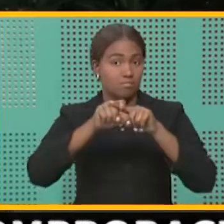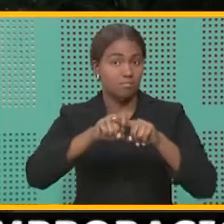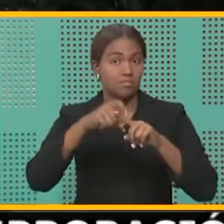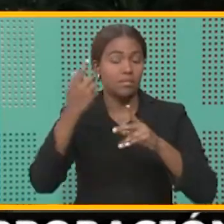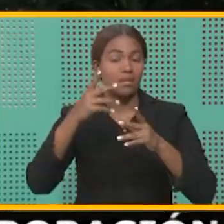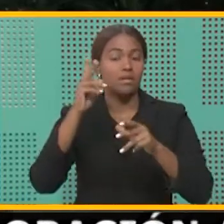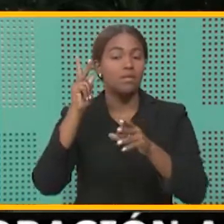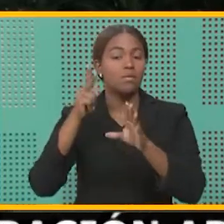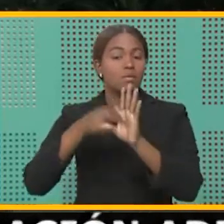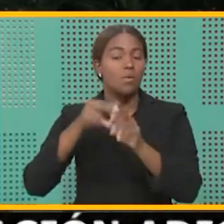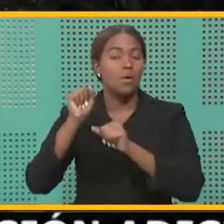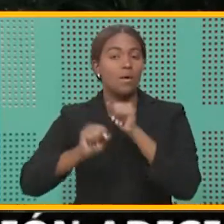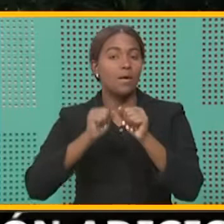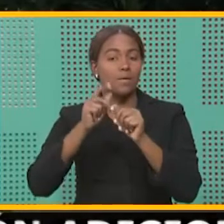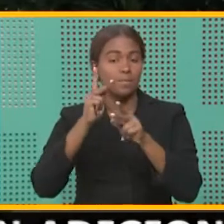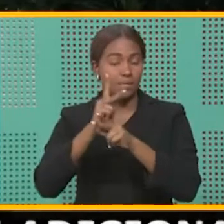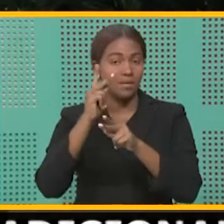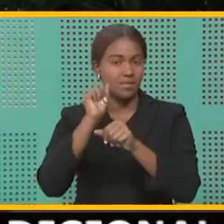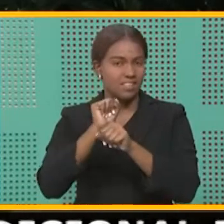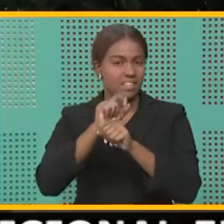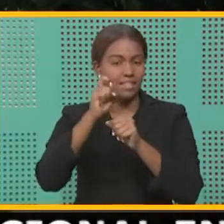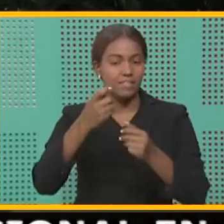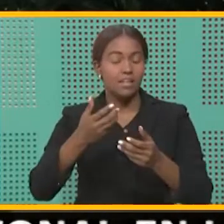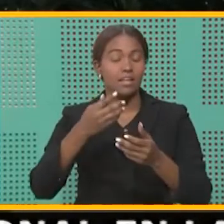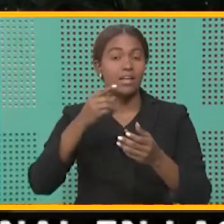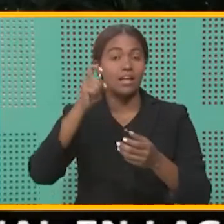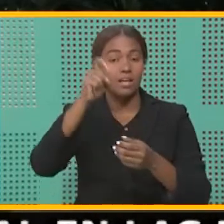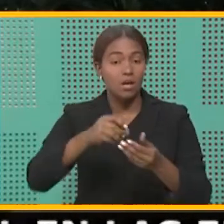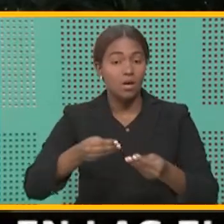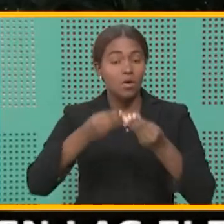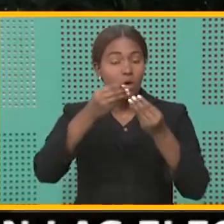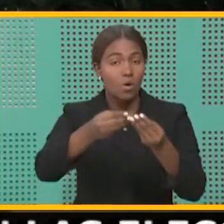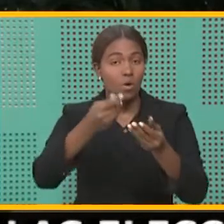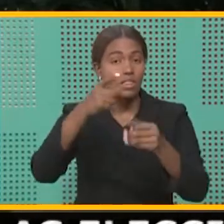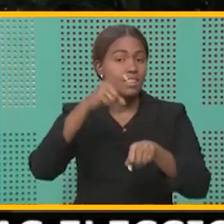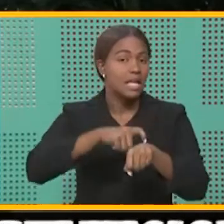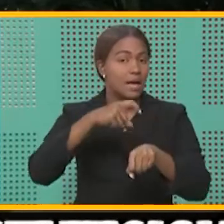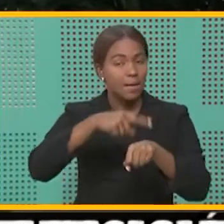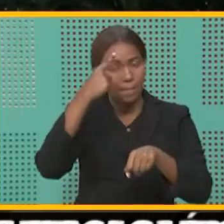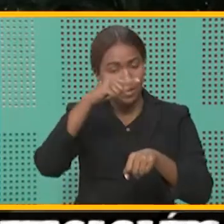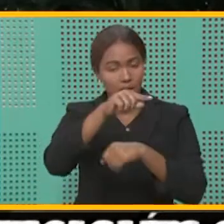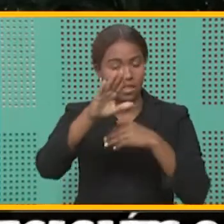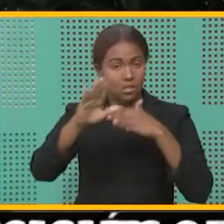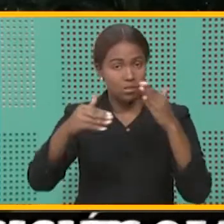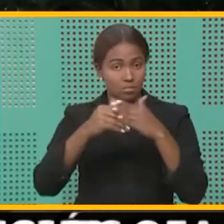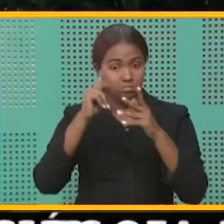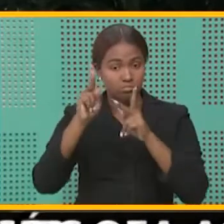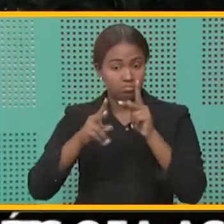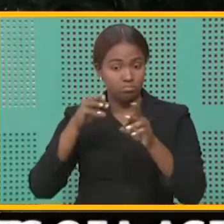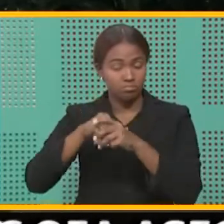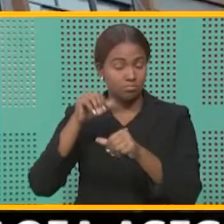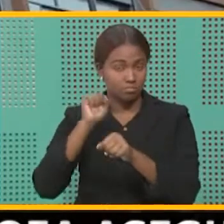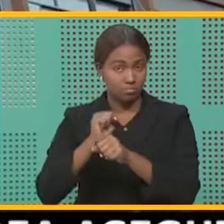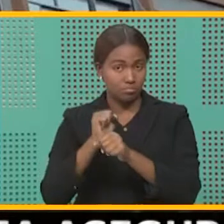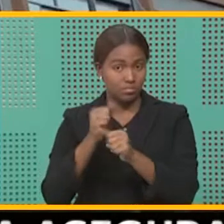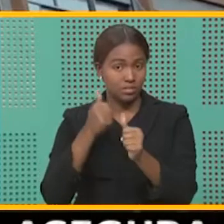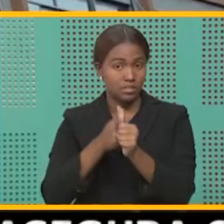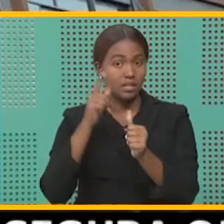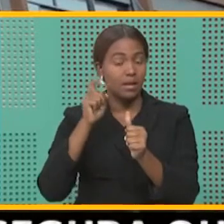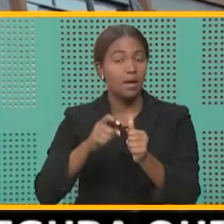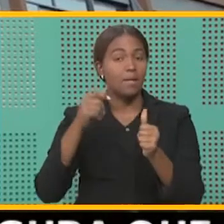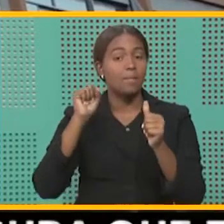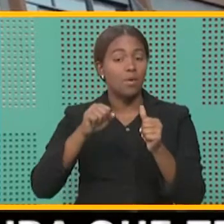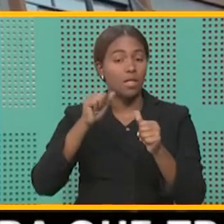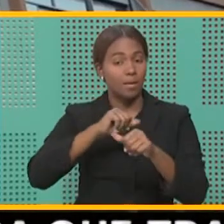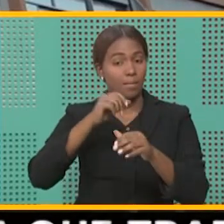los empleadores estarán obligados a disponer cuanto sea necesario para que todos los empleados y trabajadores hábiles